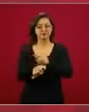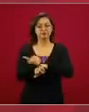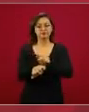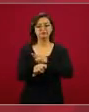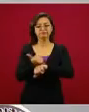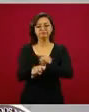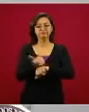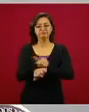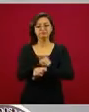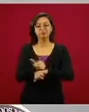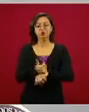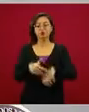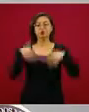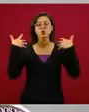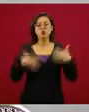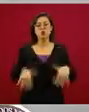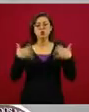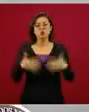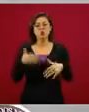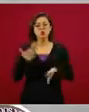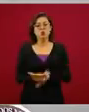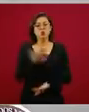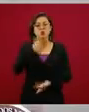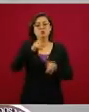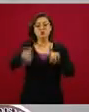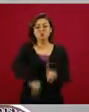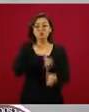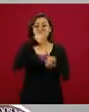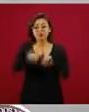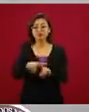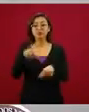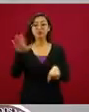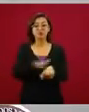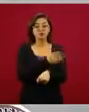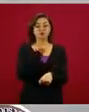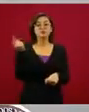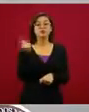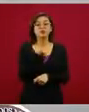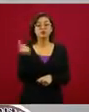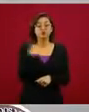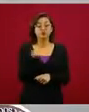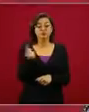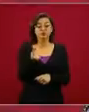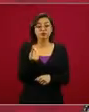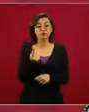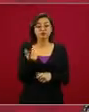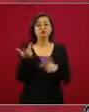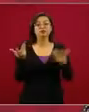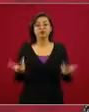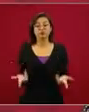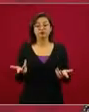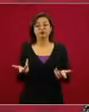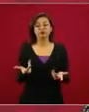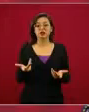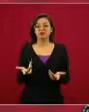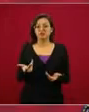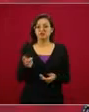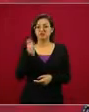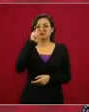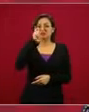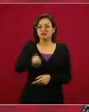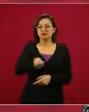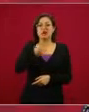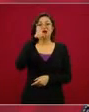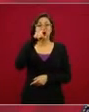Primero, esto es sumamente positivo porque lo que nos está diciendo es que esta disciplina que hemos